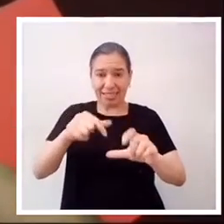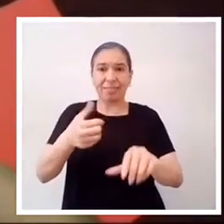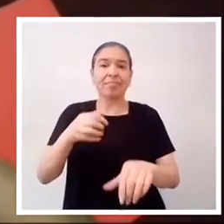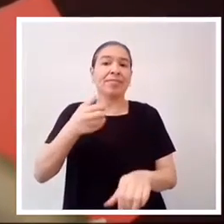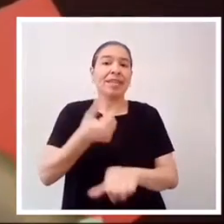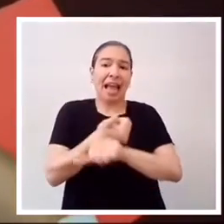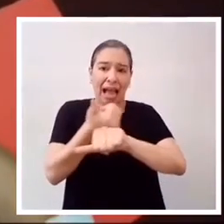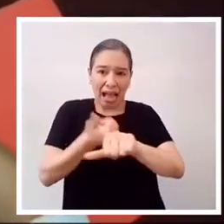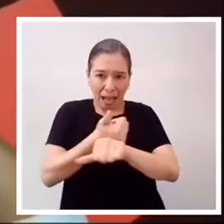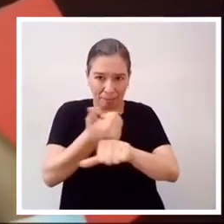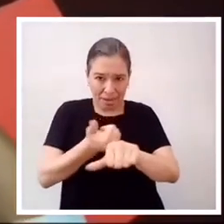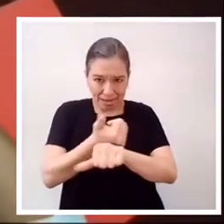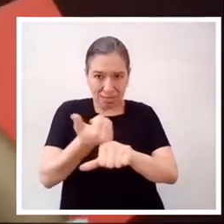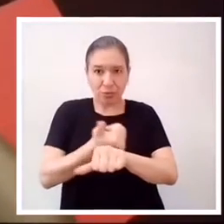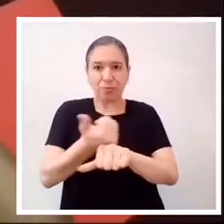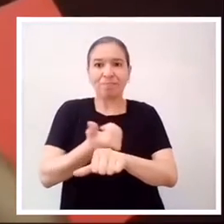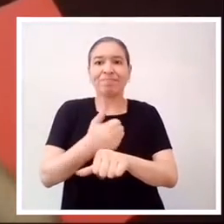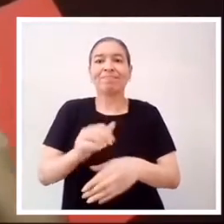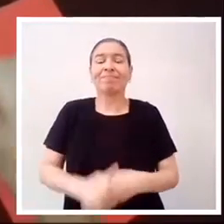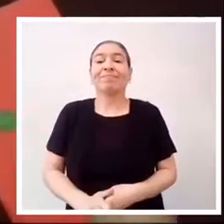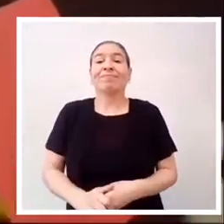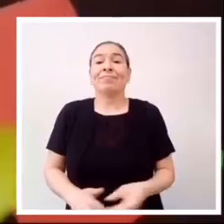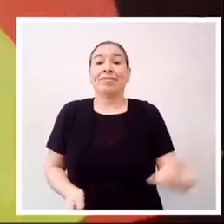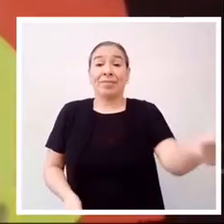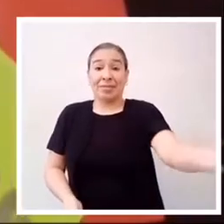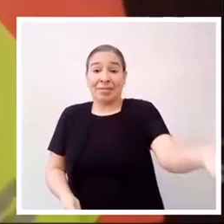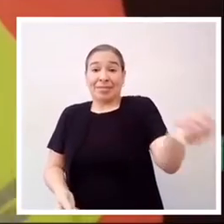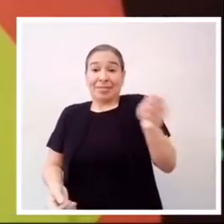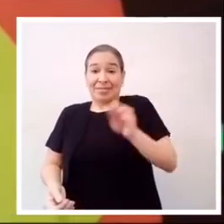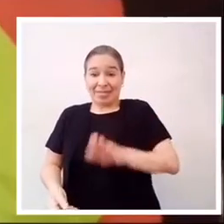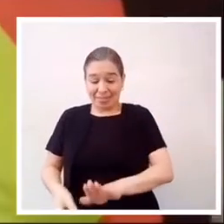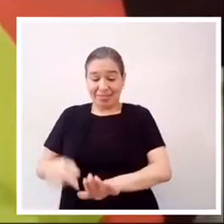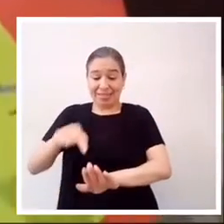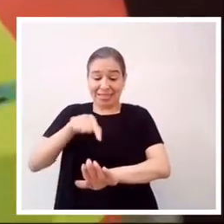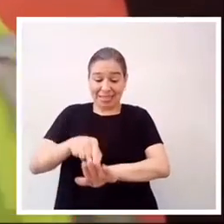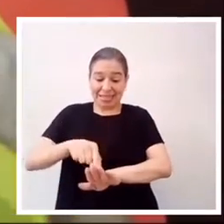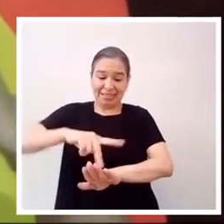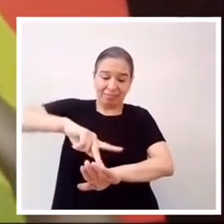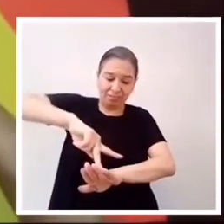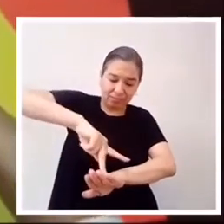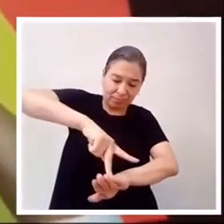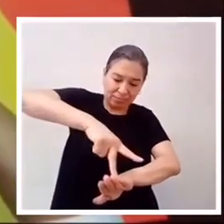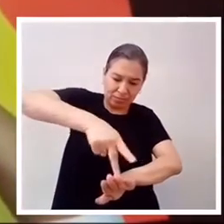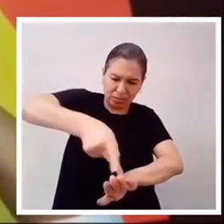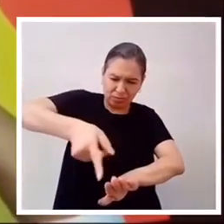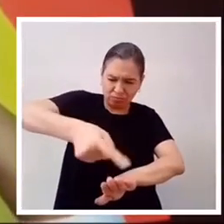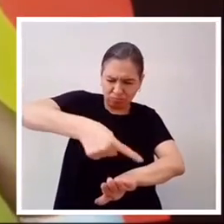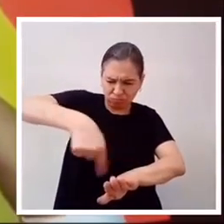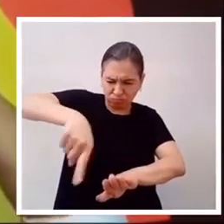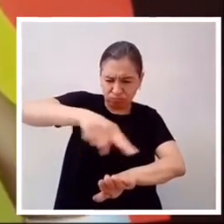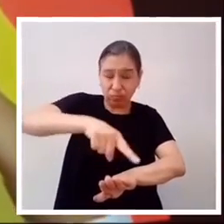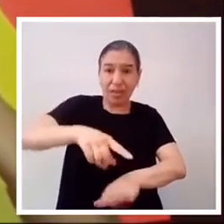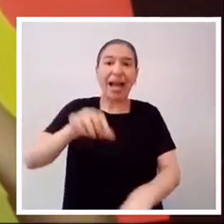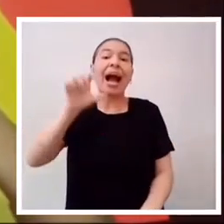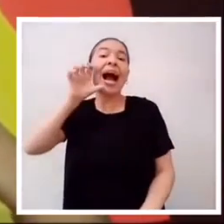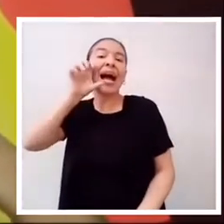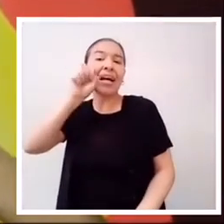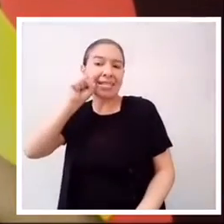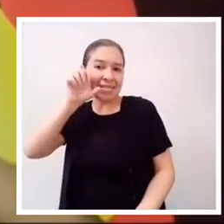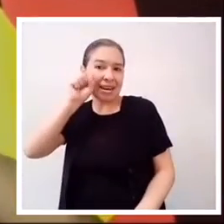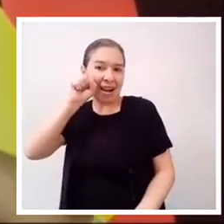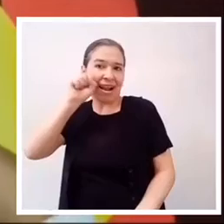un círculo